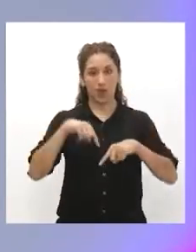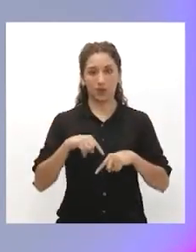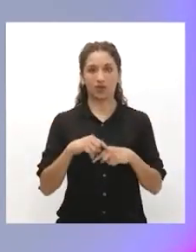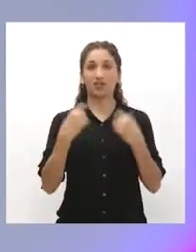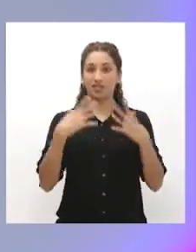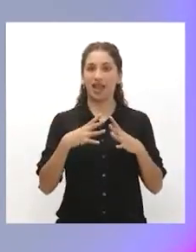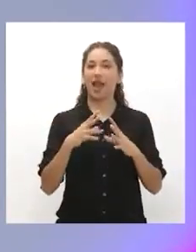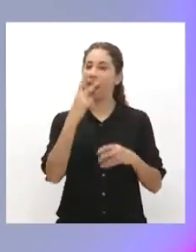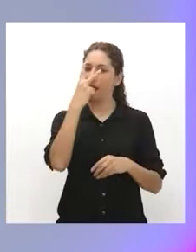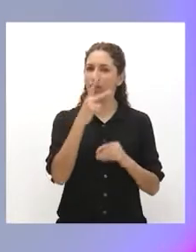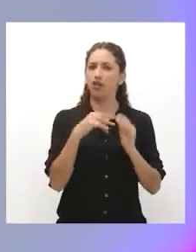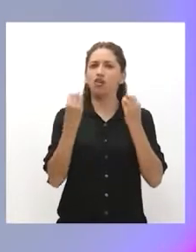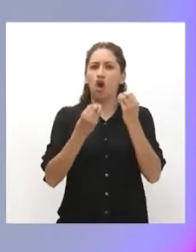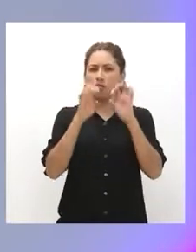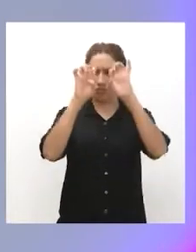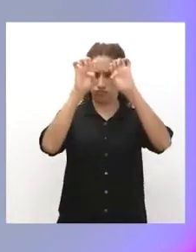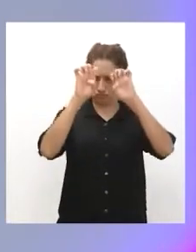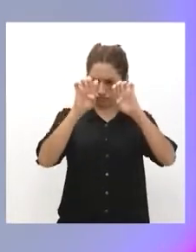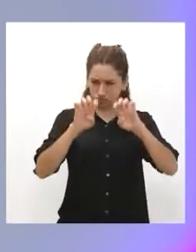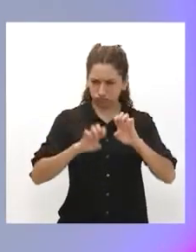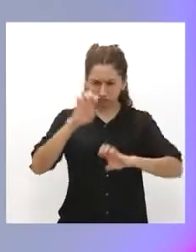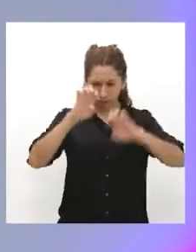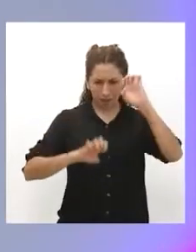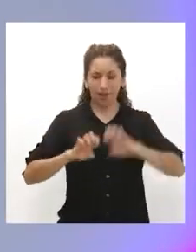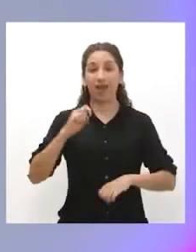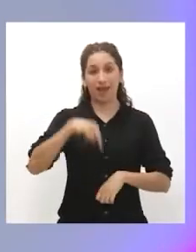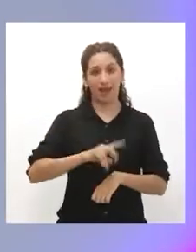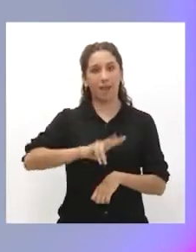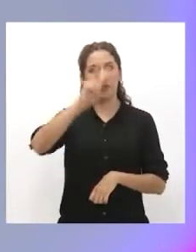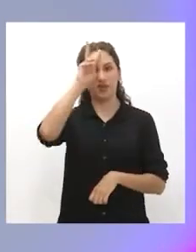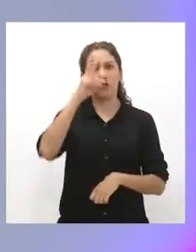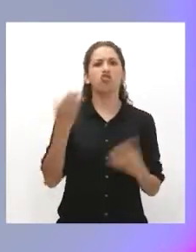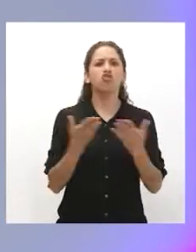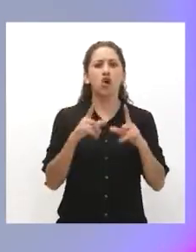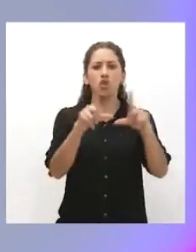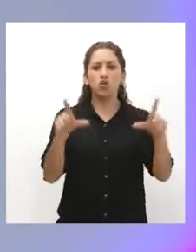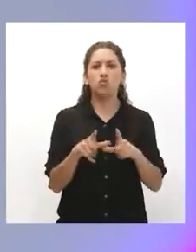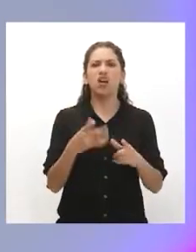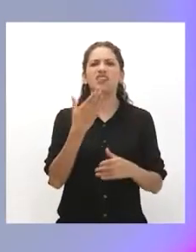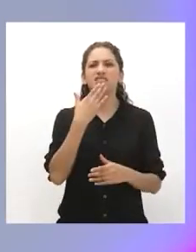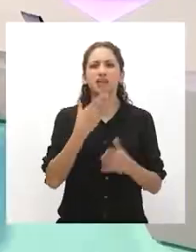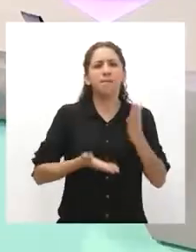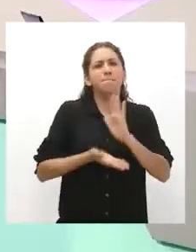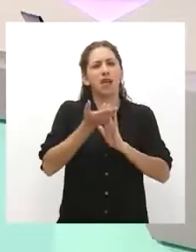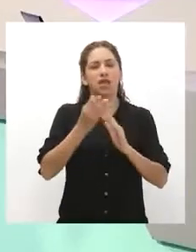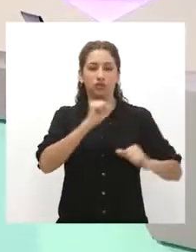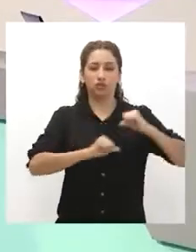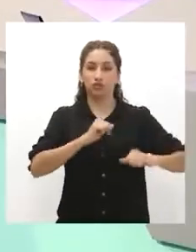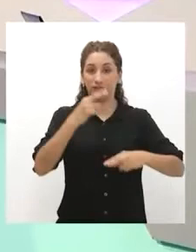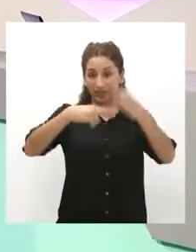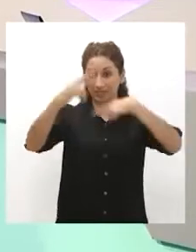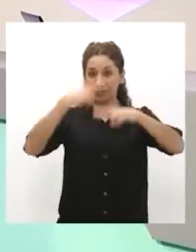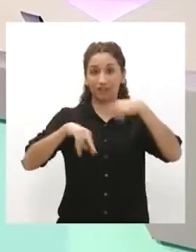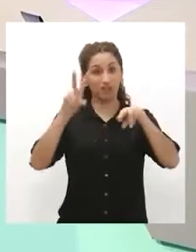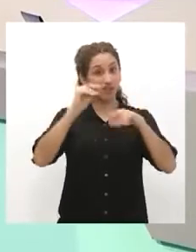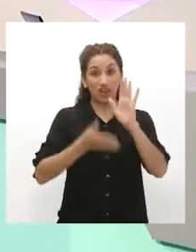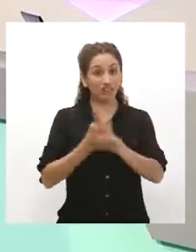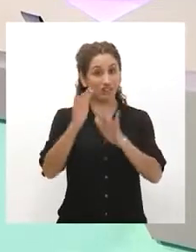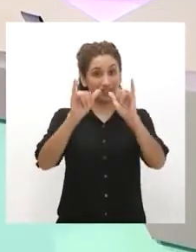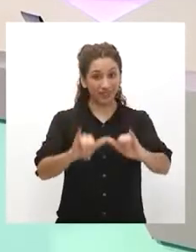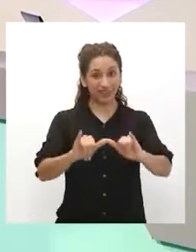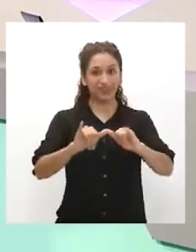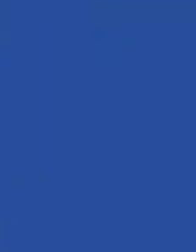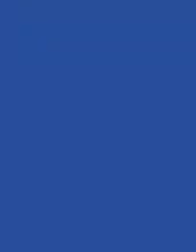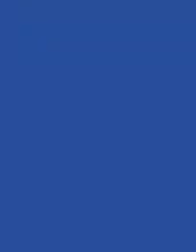haremos una radiografía de la discriminación en el Perú. ¿Dónde se da y quiénes son los más afectados? ¡Ya regresamos! ¡No se